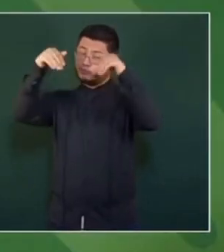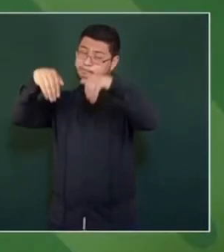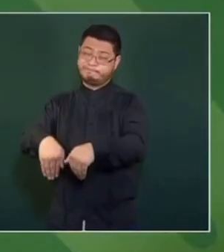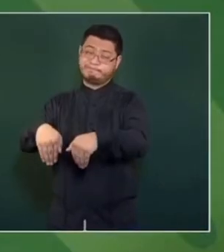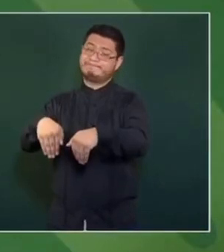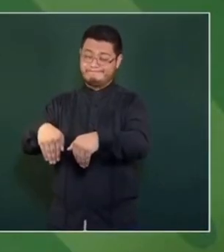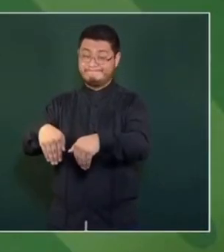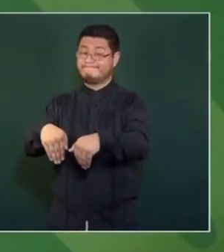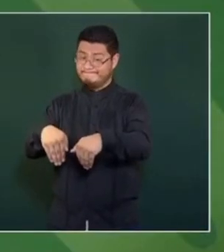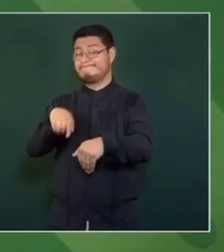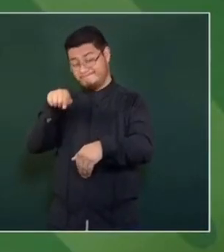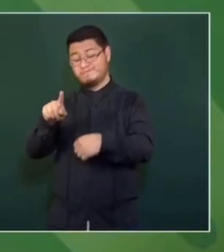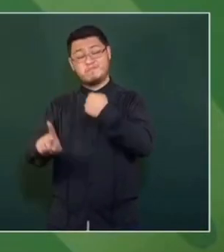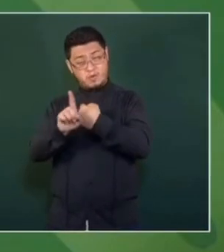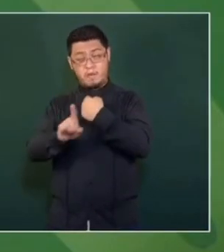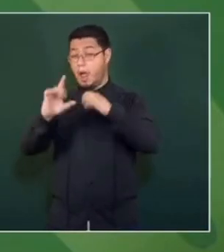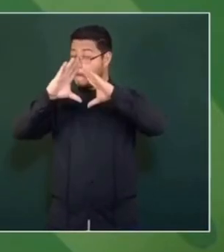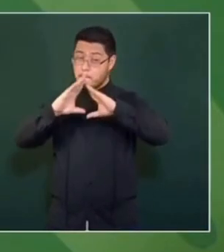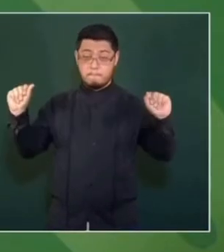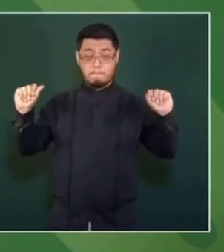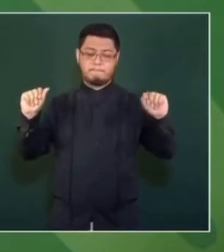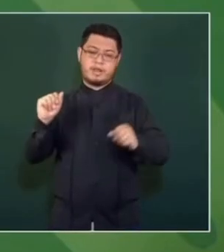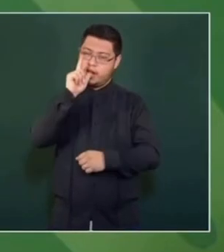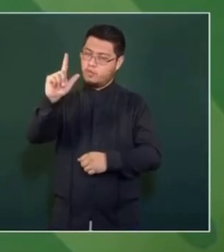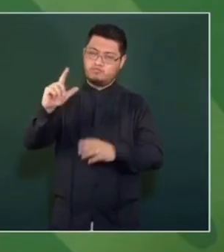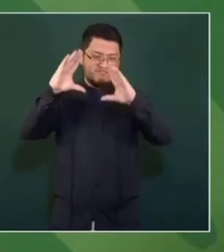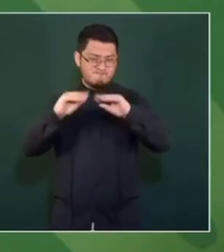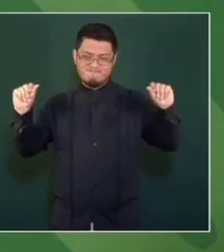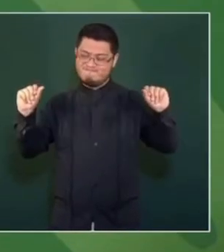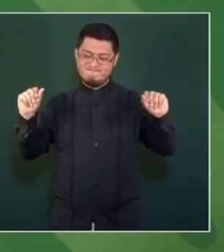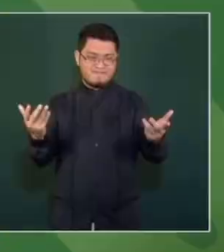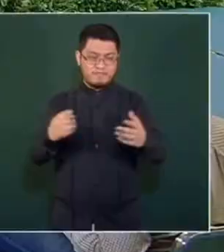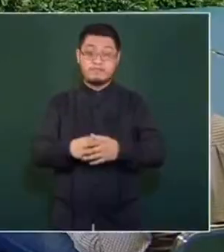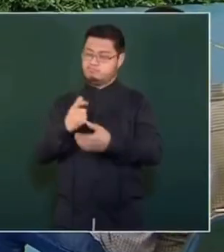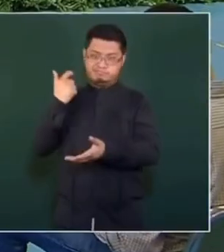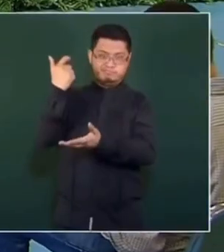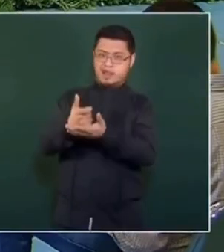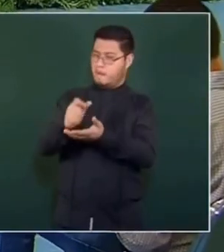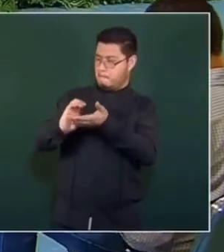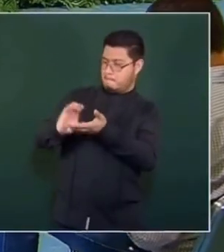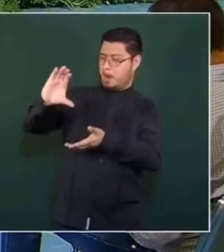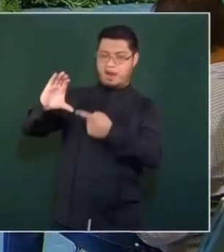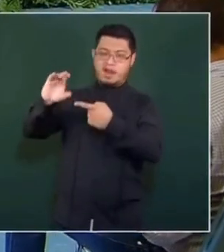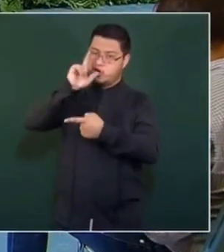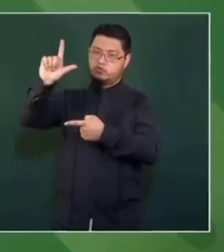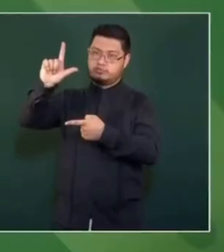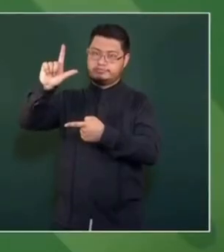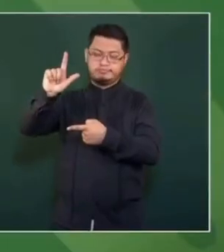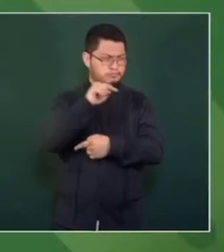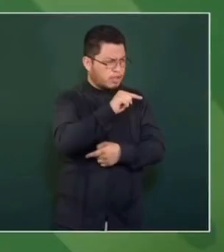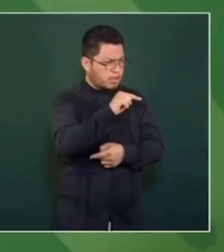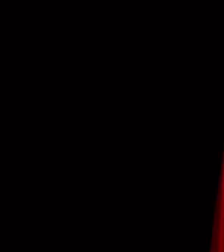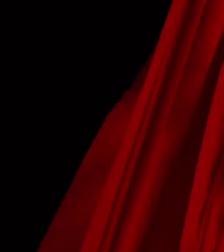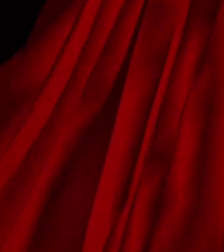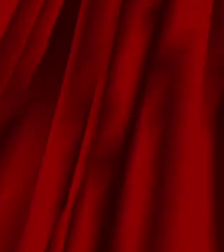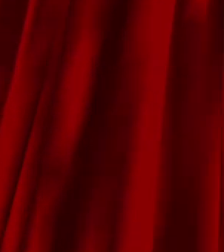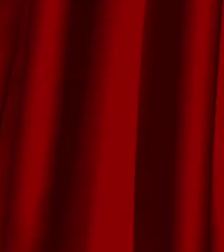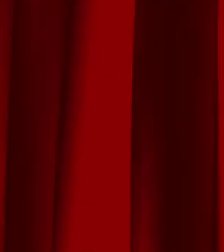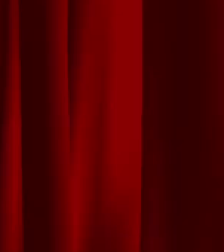problemas de apagones y sobre todo de aumentos en el precio de la luz. Sin la Reforma. Sin la Reforma, claro.